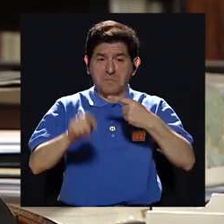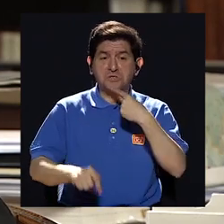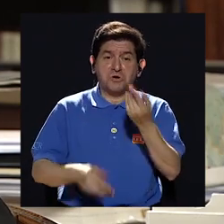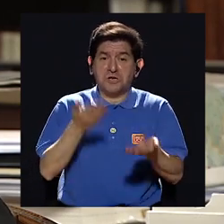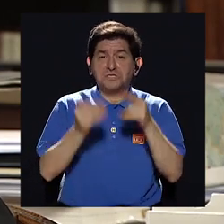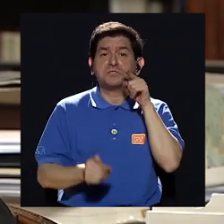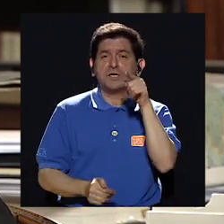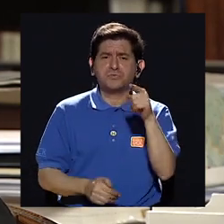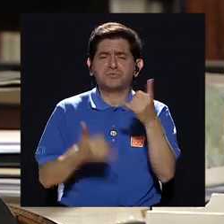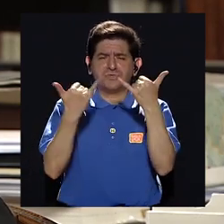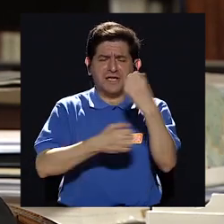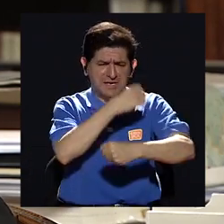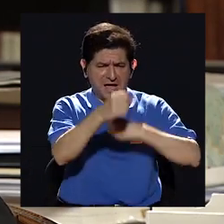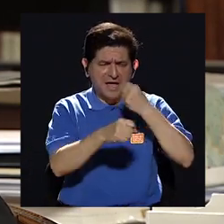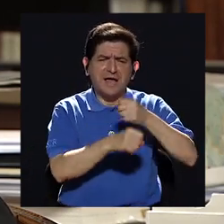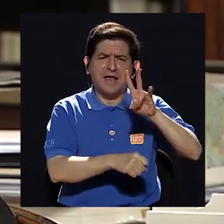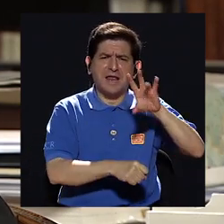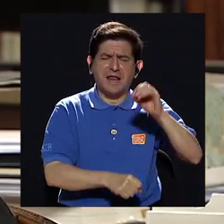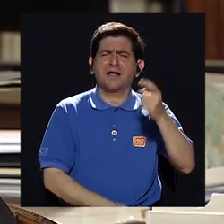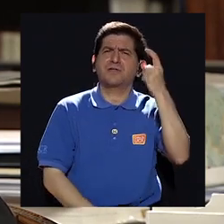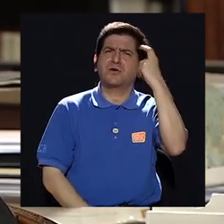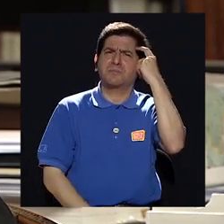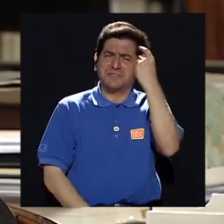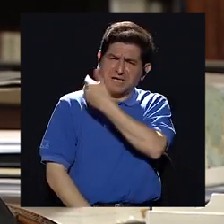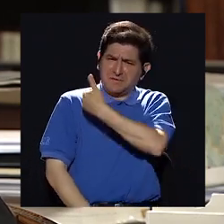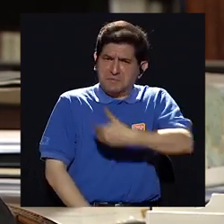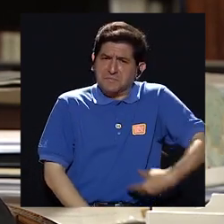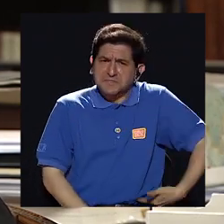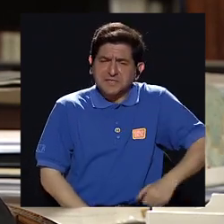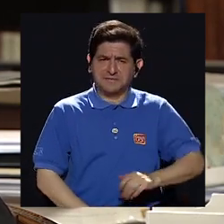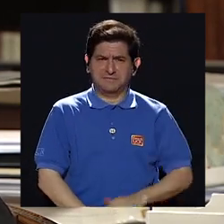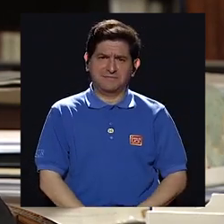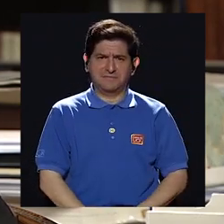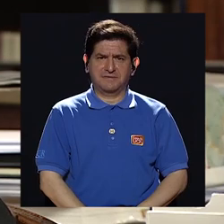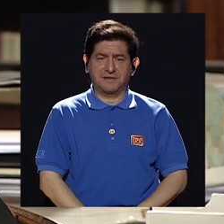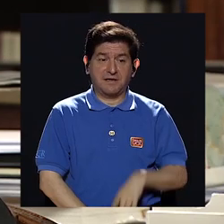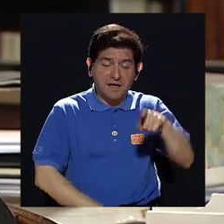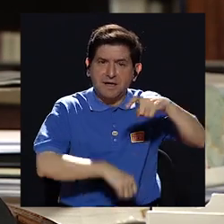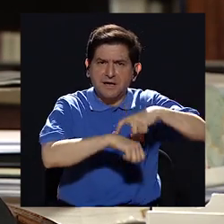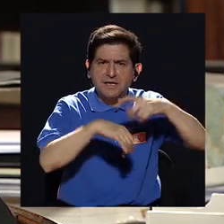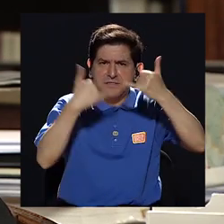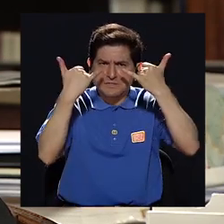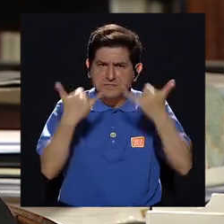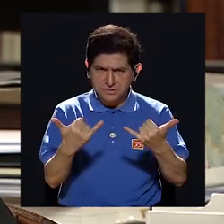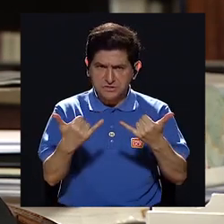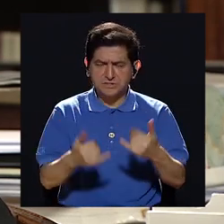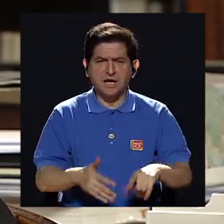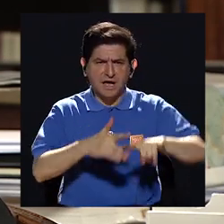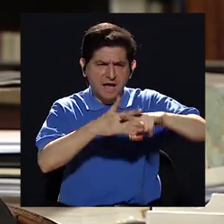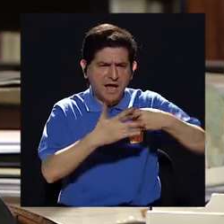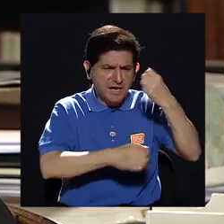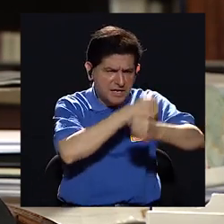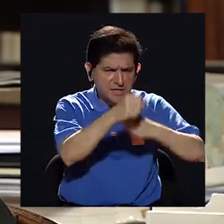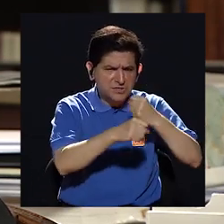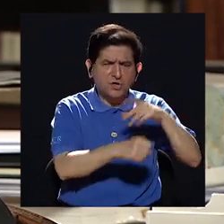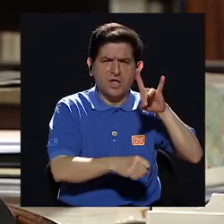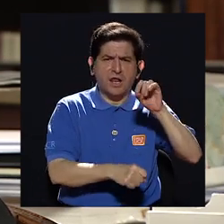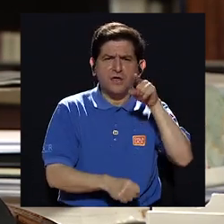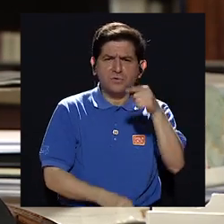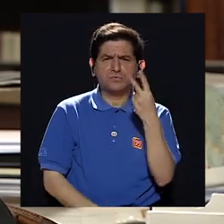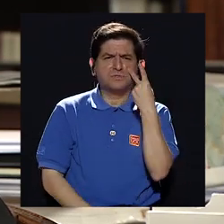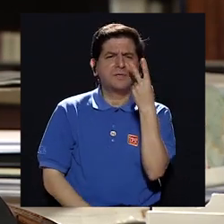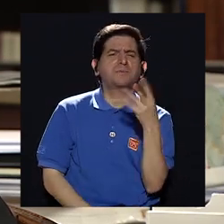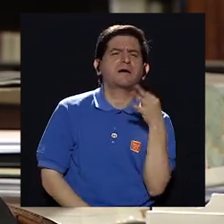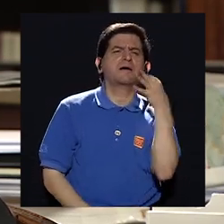personas dicen que usted inclusive en los 70s ya pensaba ser presidente, entonces desde esa época ya a inicios de los 80s usted